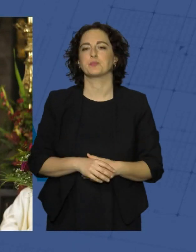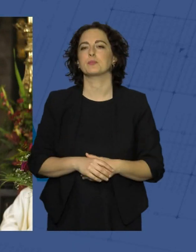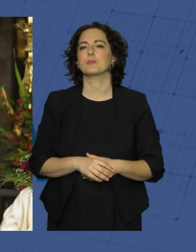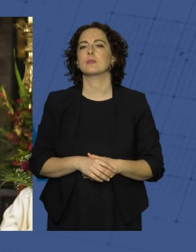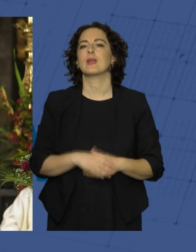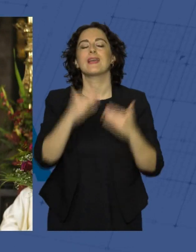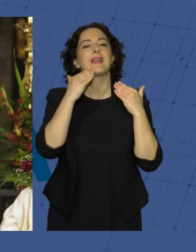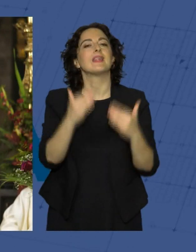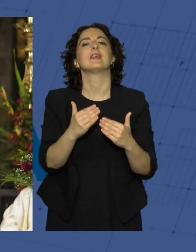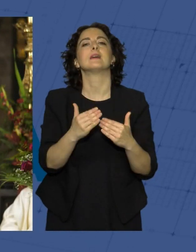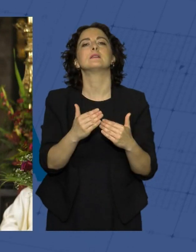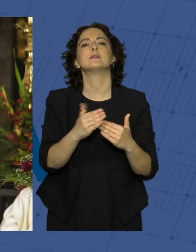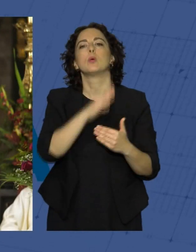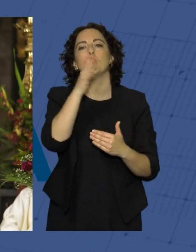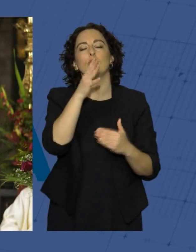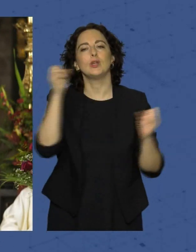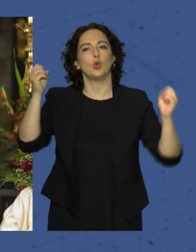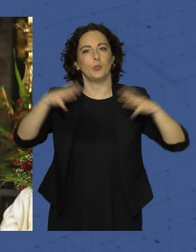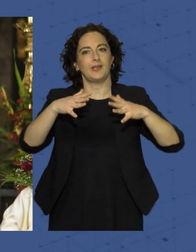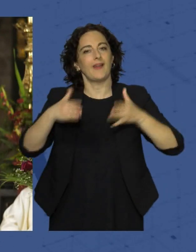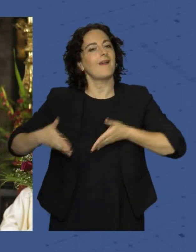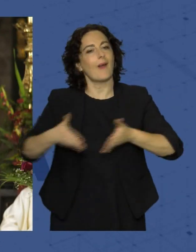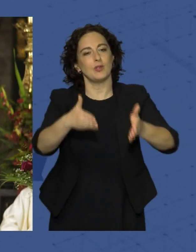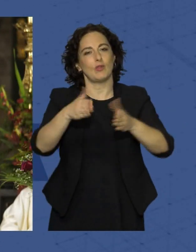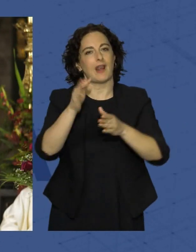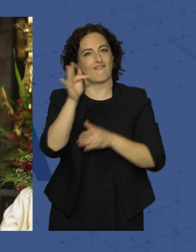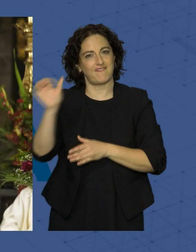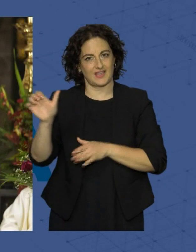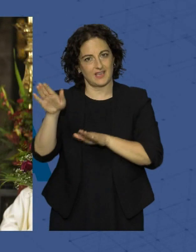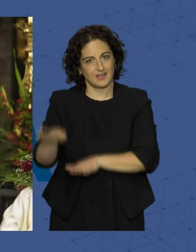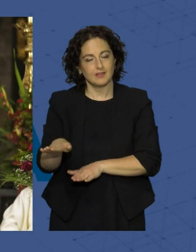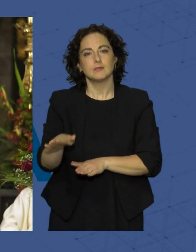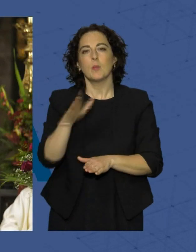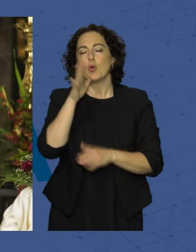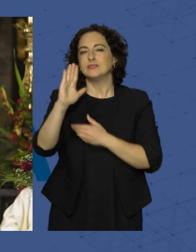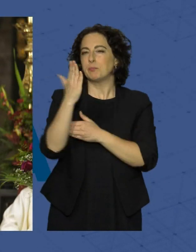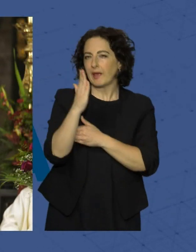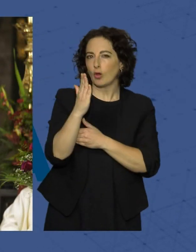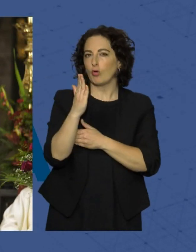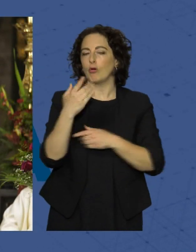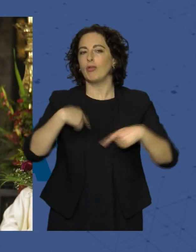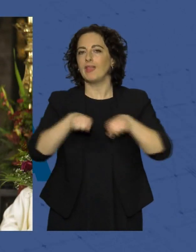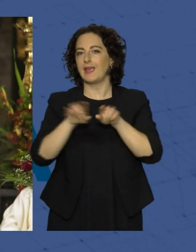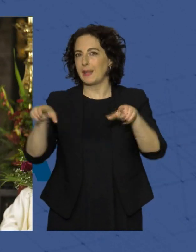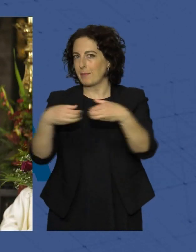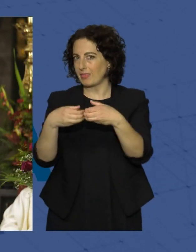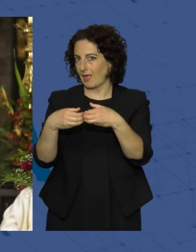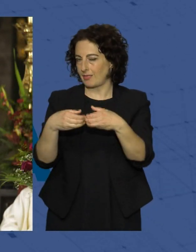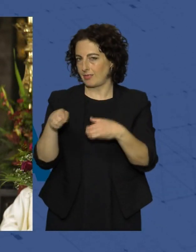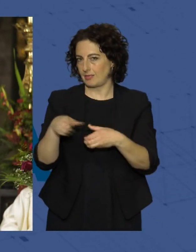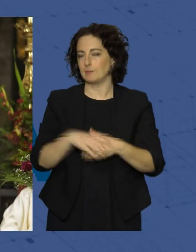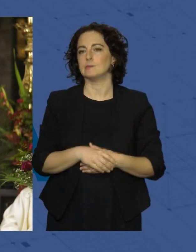Gracias por iluminar el camino de la fe, por ser espejo de la hermandad de nuestra tierra.